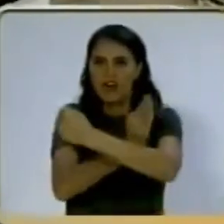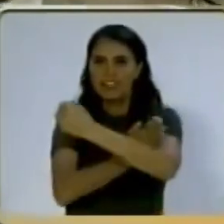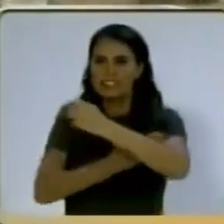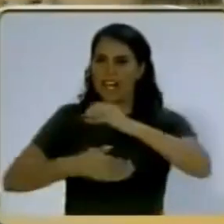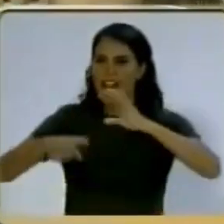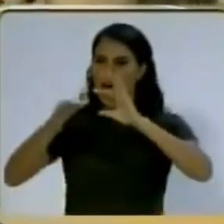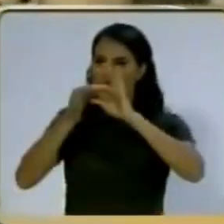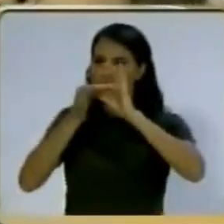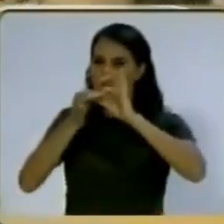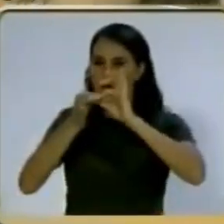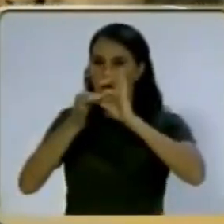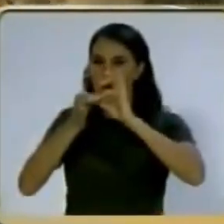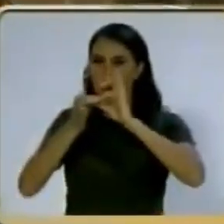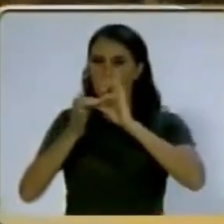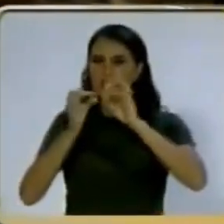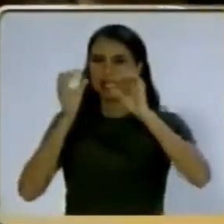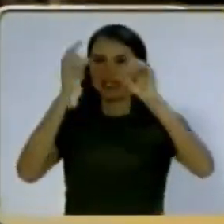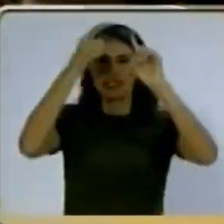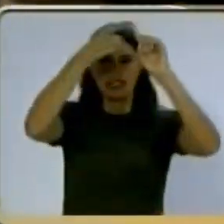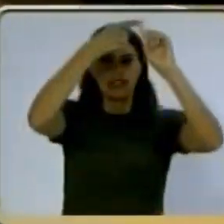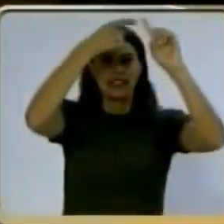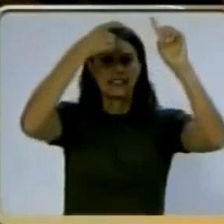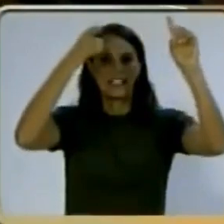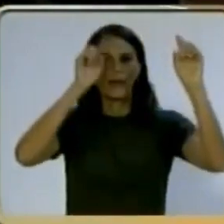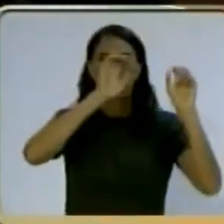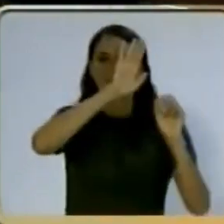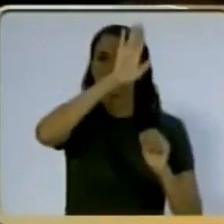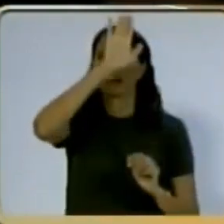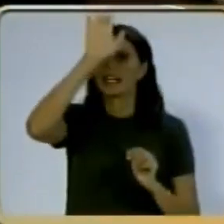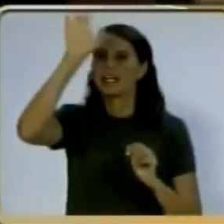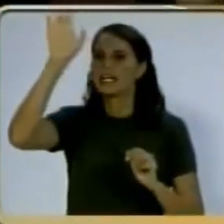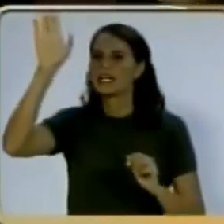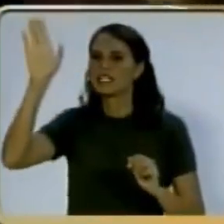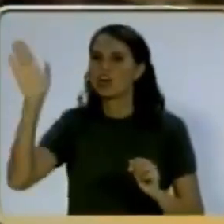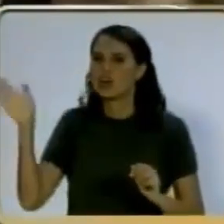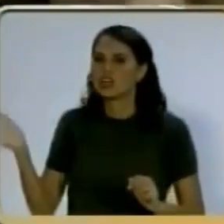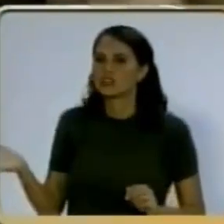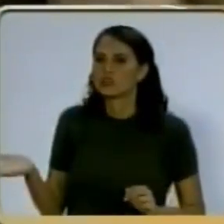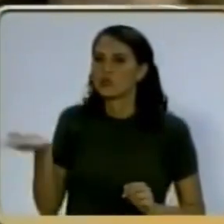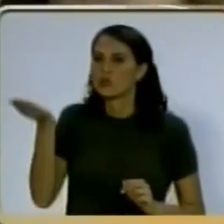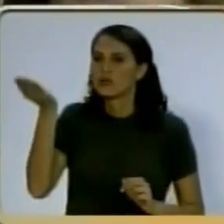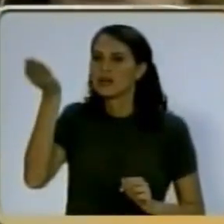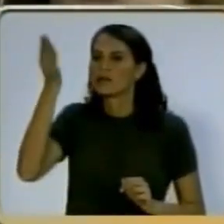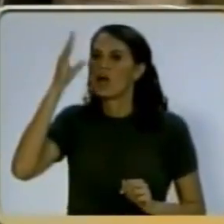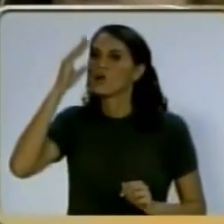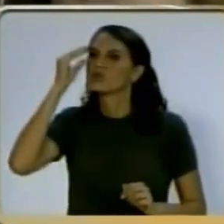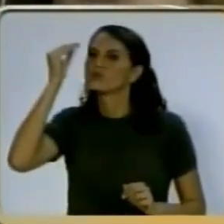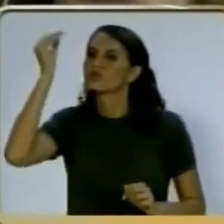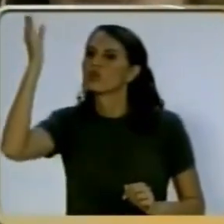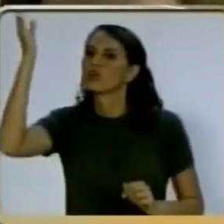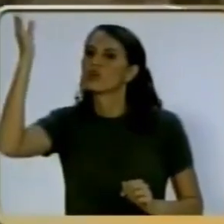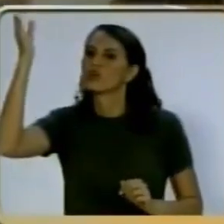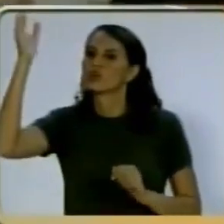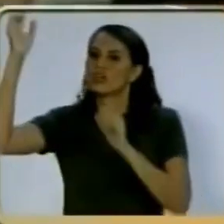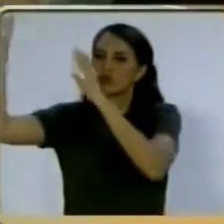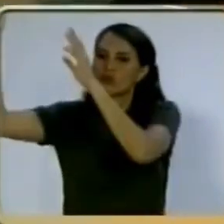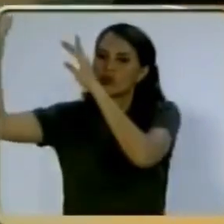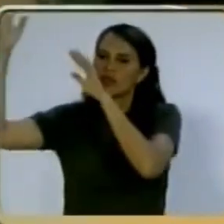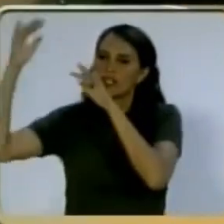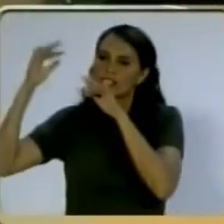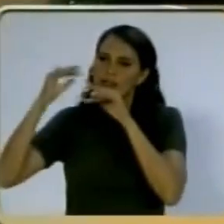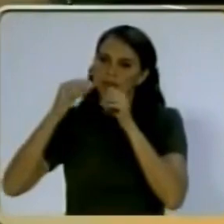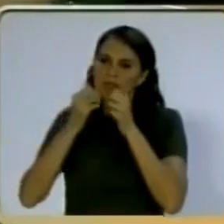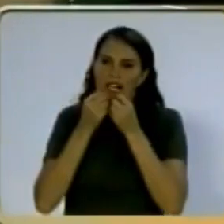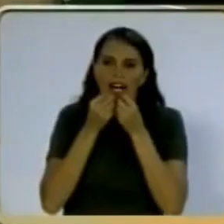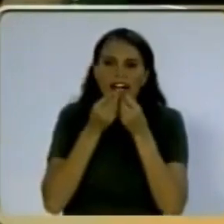la fuerza es la unión, y desde el infirio el sufre montó, un